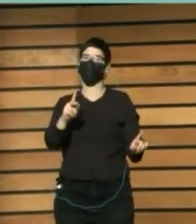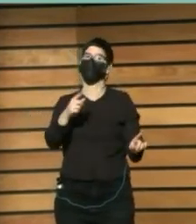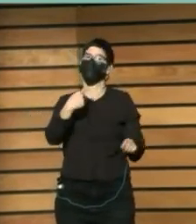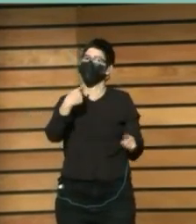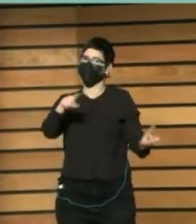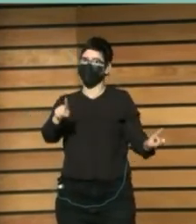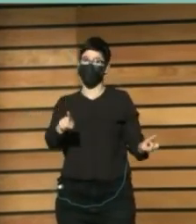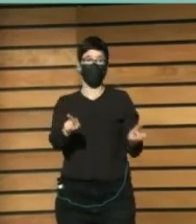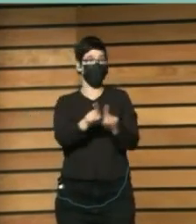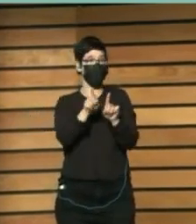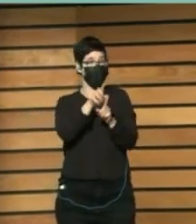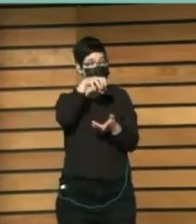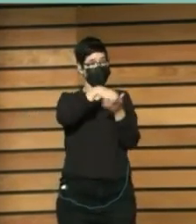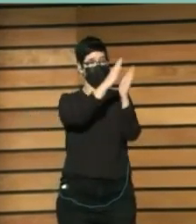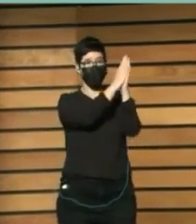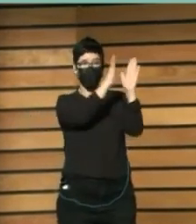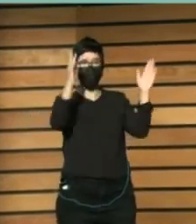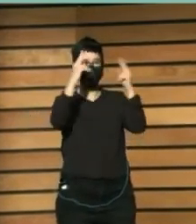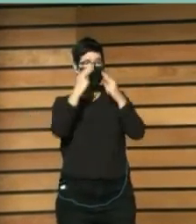espacio De ese tipo